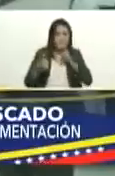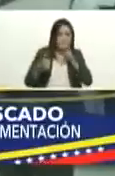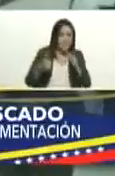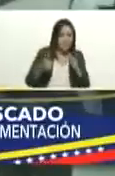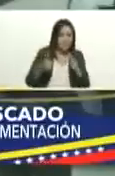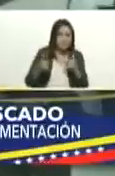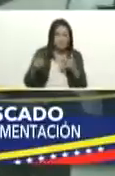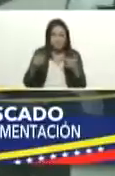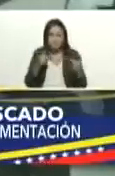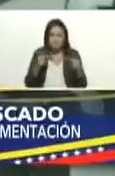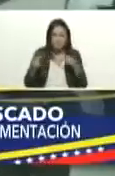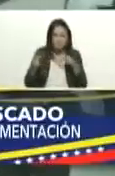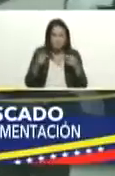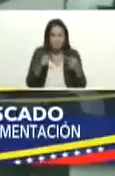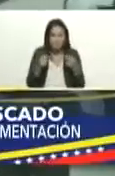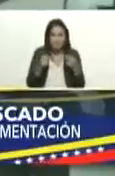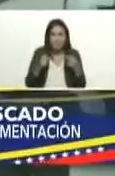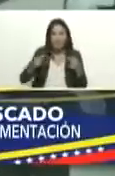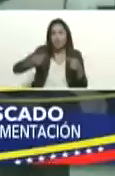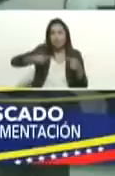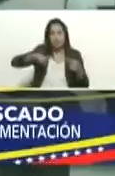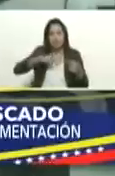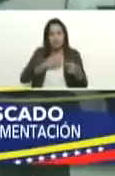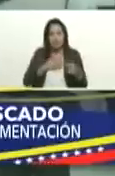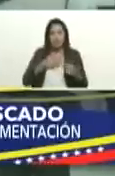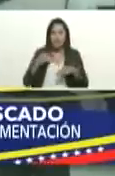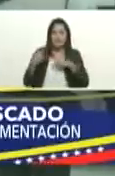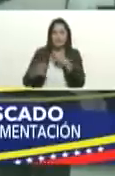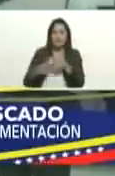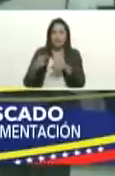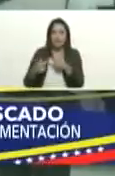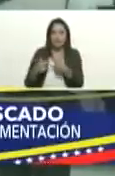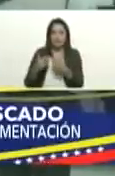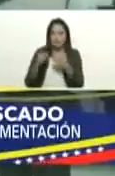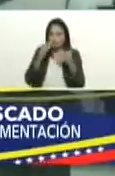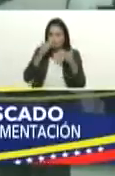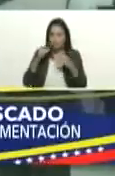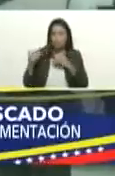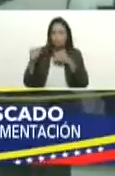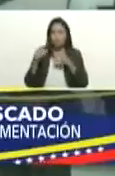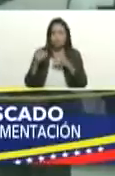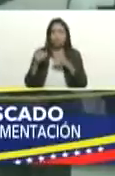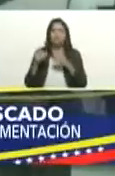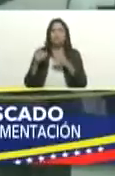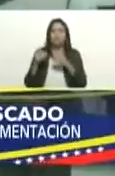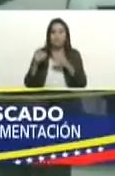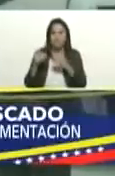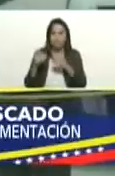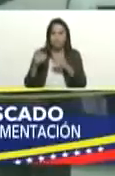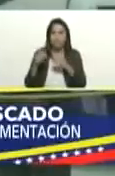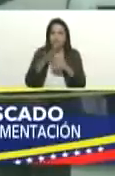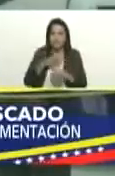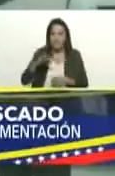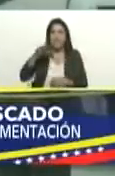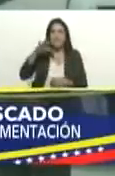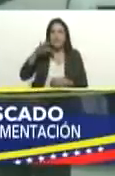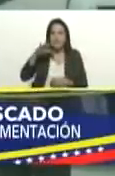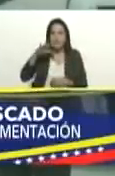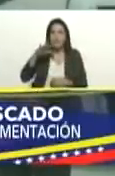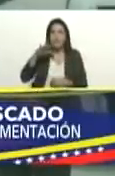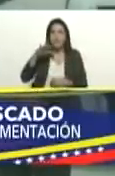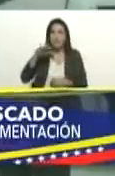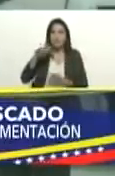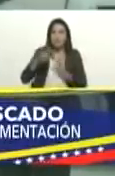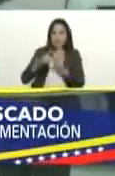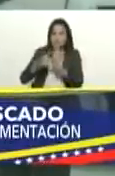revolucionarios nos asiste la fuerza de nuestros valores éticos y morales y espirituales y desde aquí le